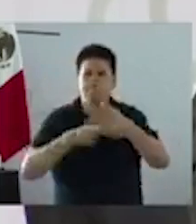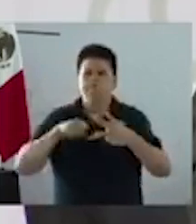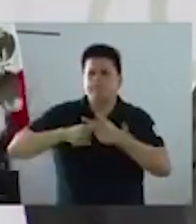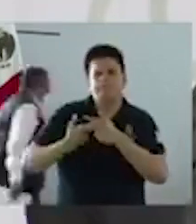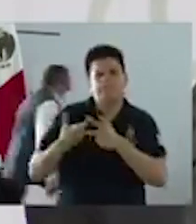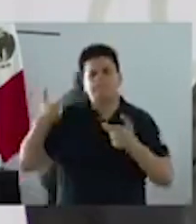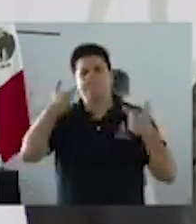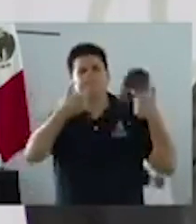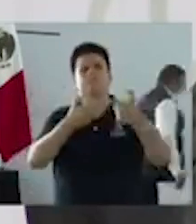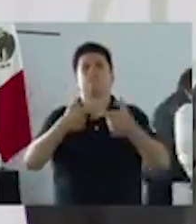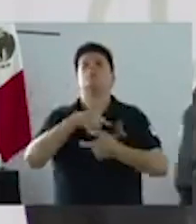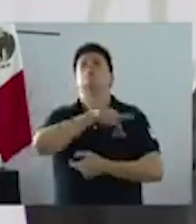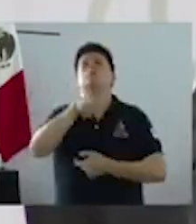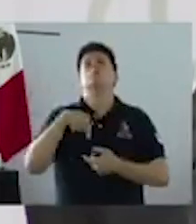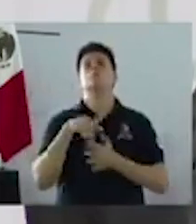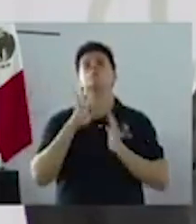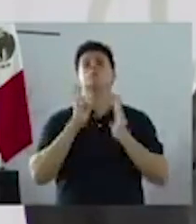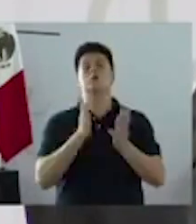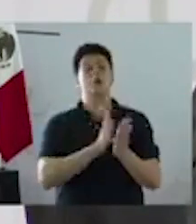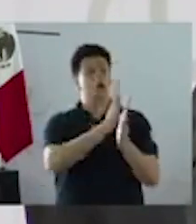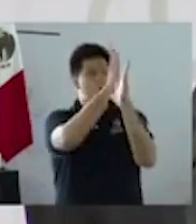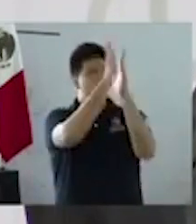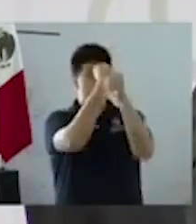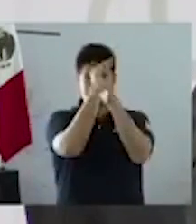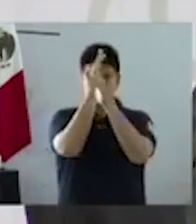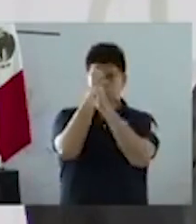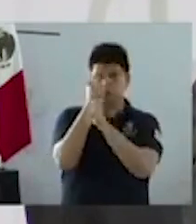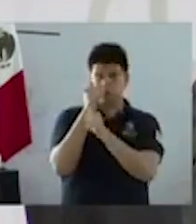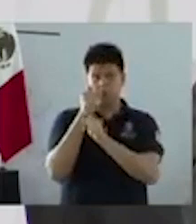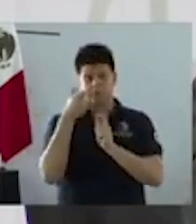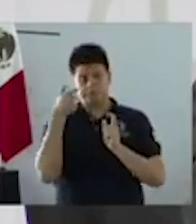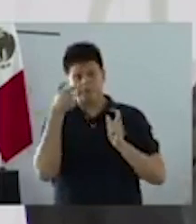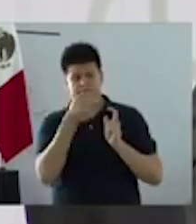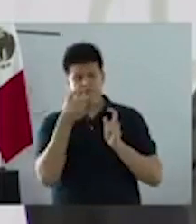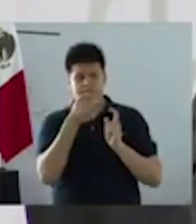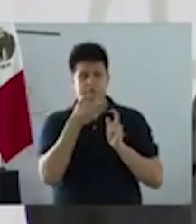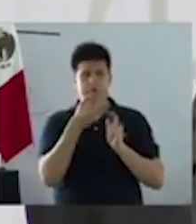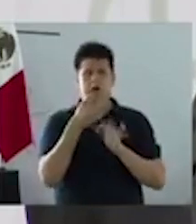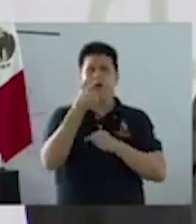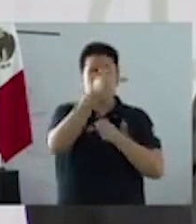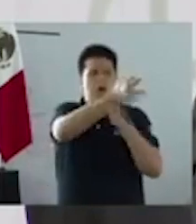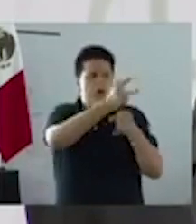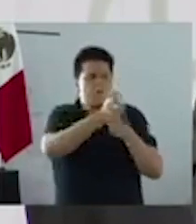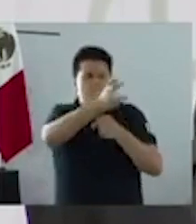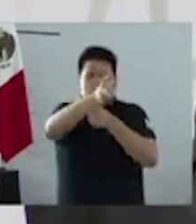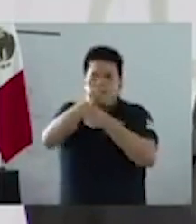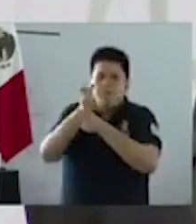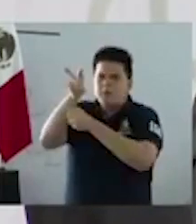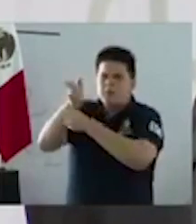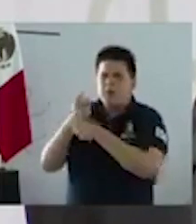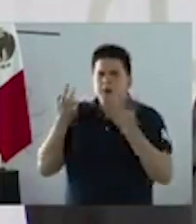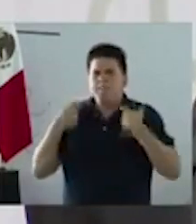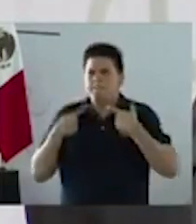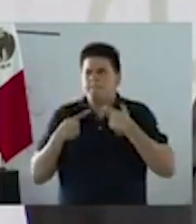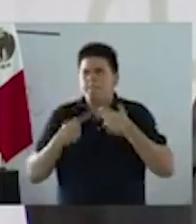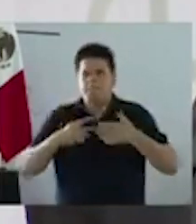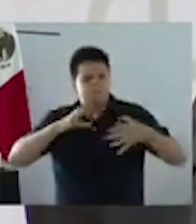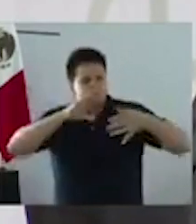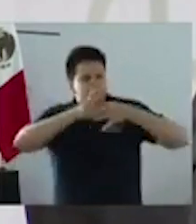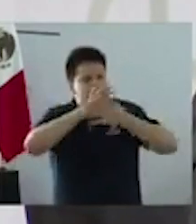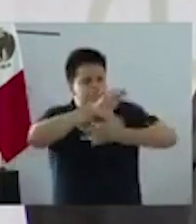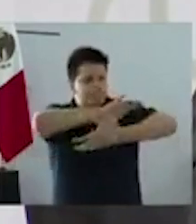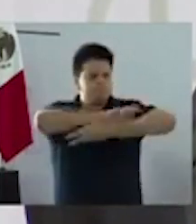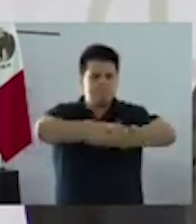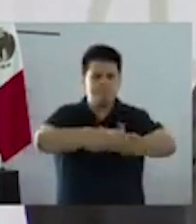hemos acordado aceptar e invitar a los integrantes de esta alianza, de esta región,